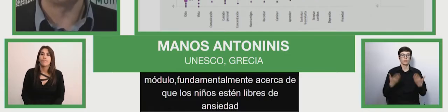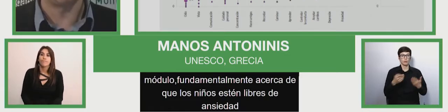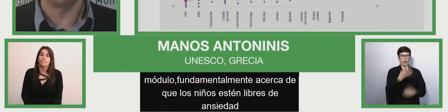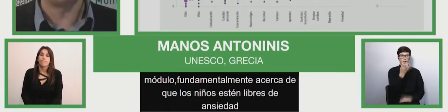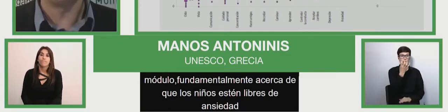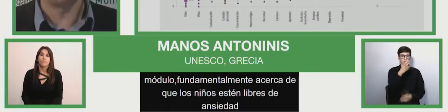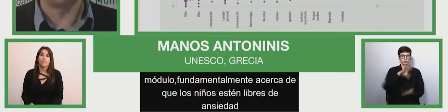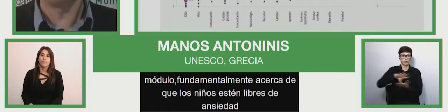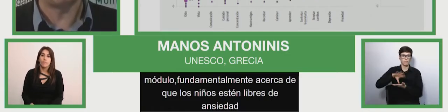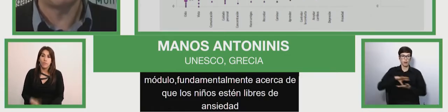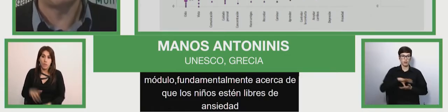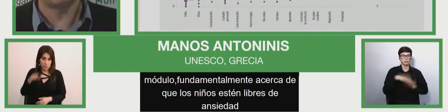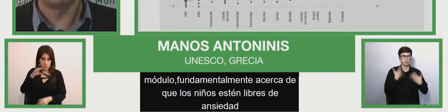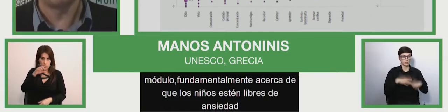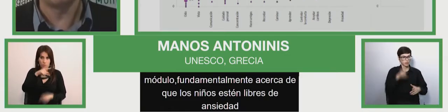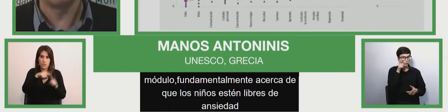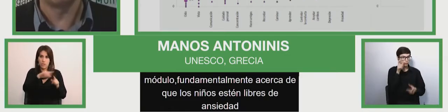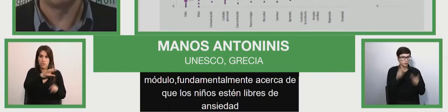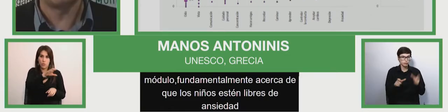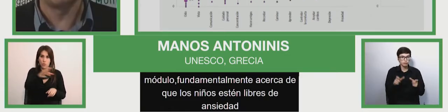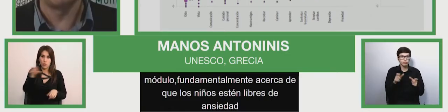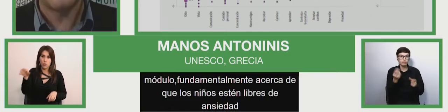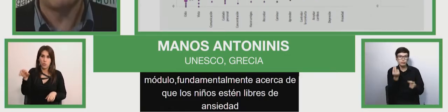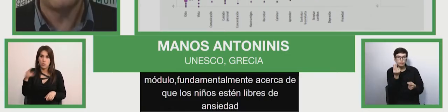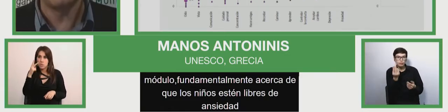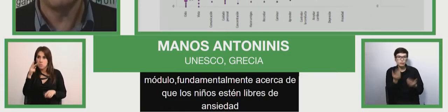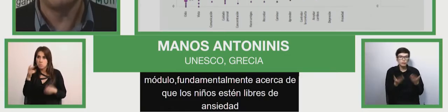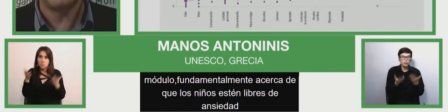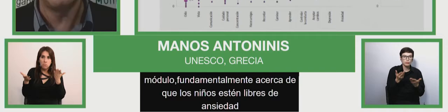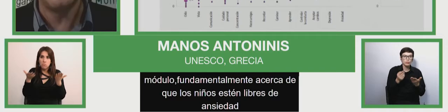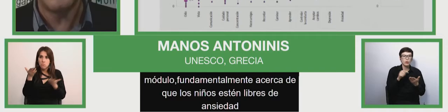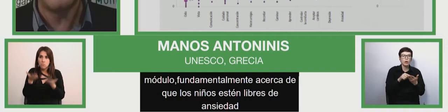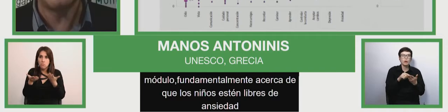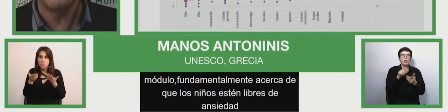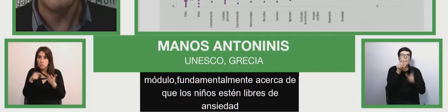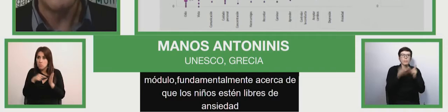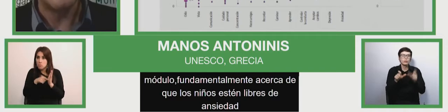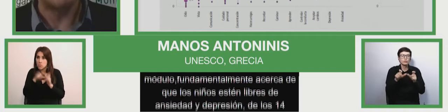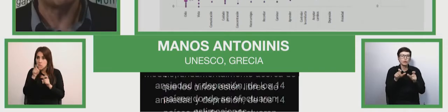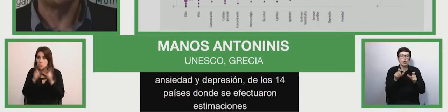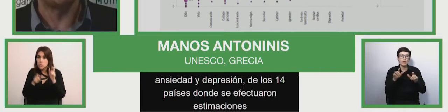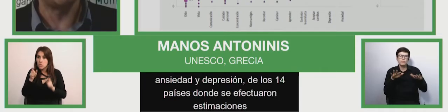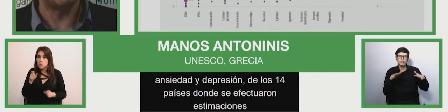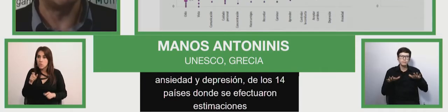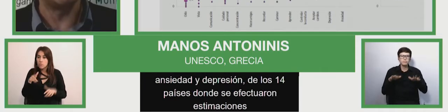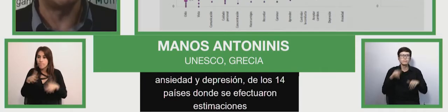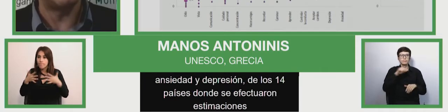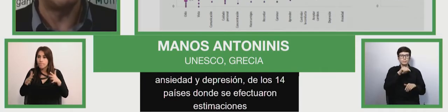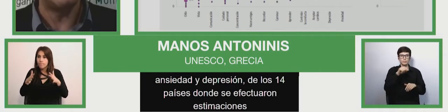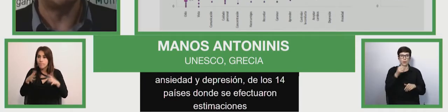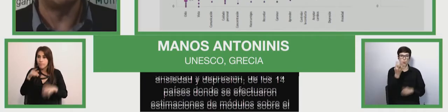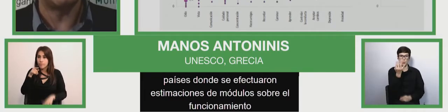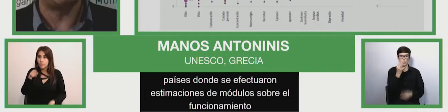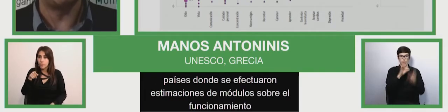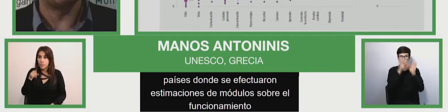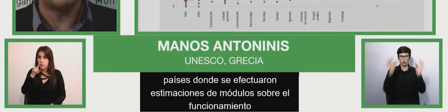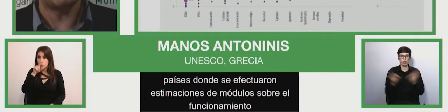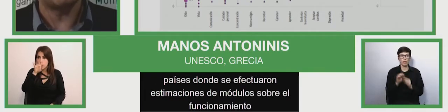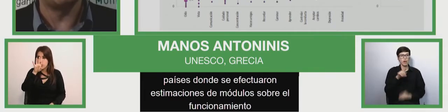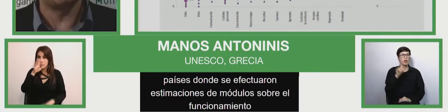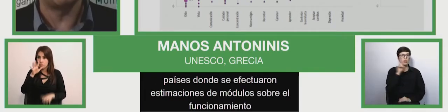se efectuaron estimaciones basadas en el módulo sobre funcionamiento infantil de la MIX, la proporción de los que tenían una